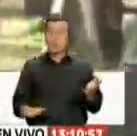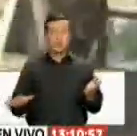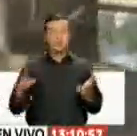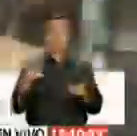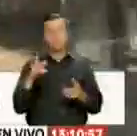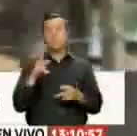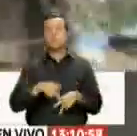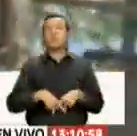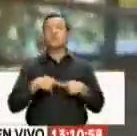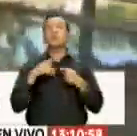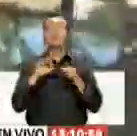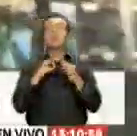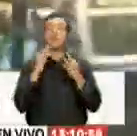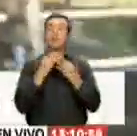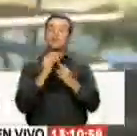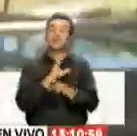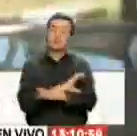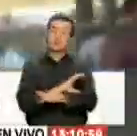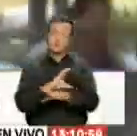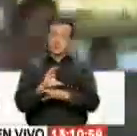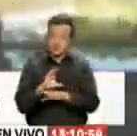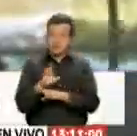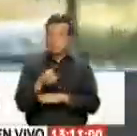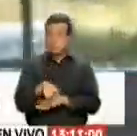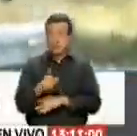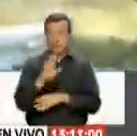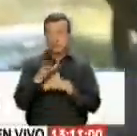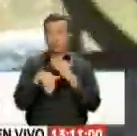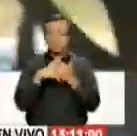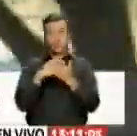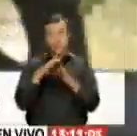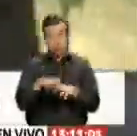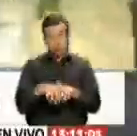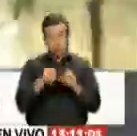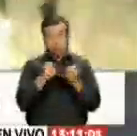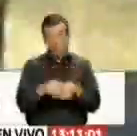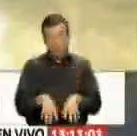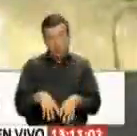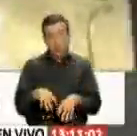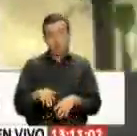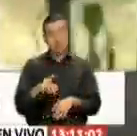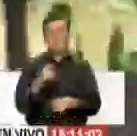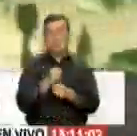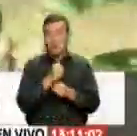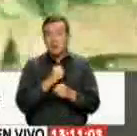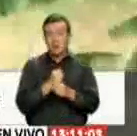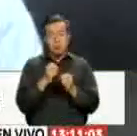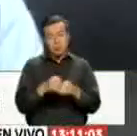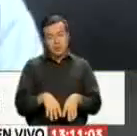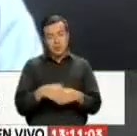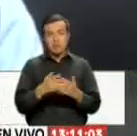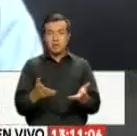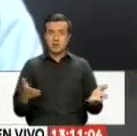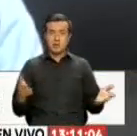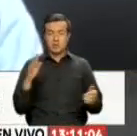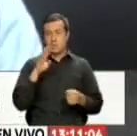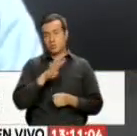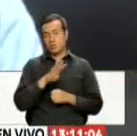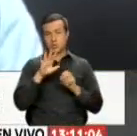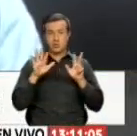son habitados por familias campesinas que han perdido sus cosechas, su única base de sustento. Son